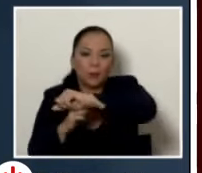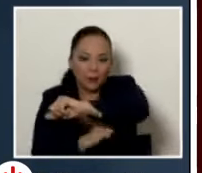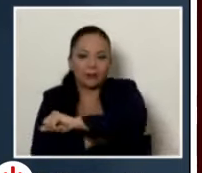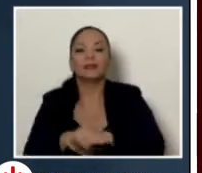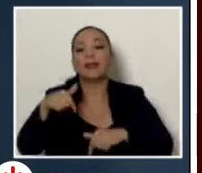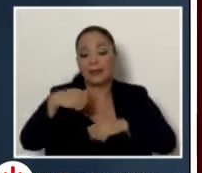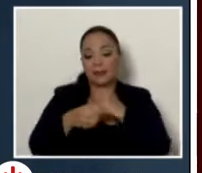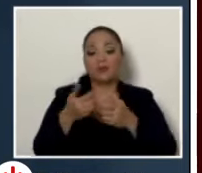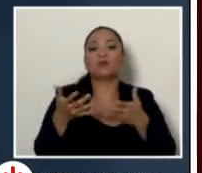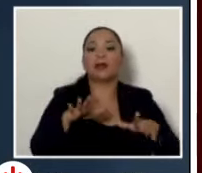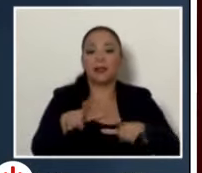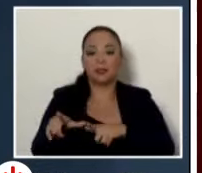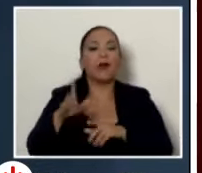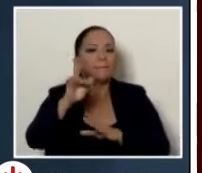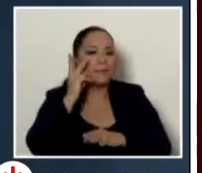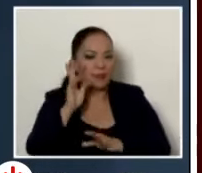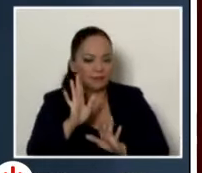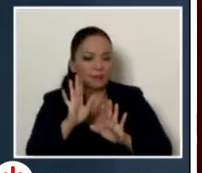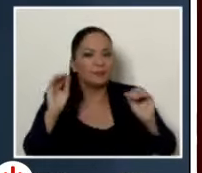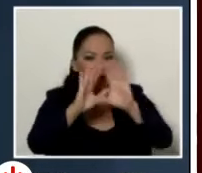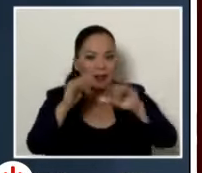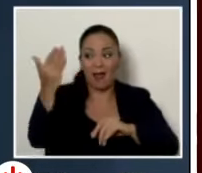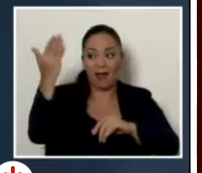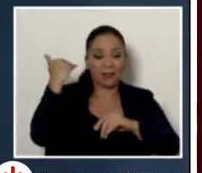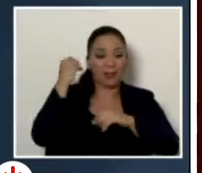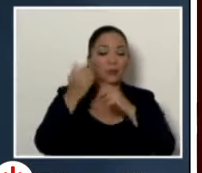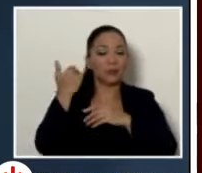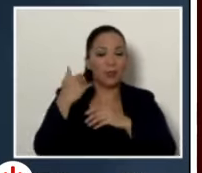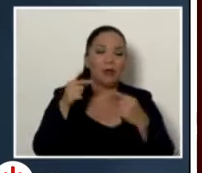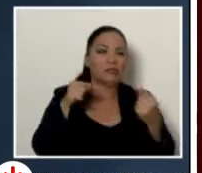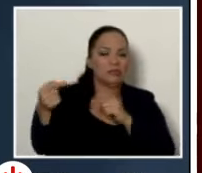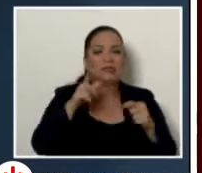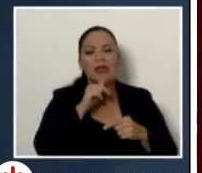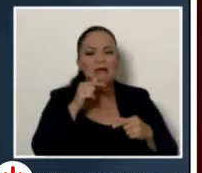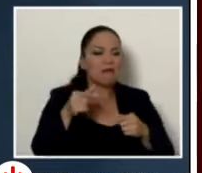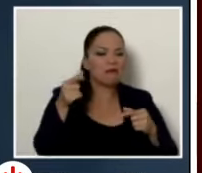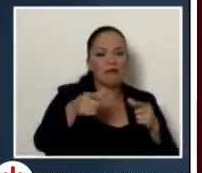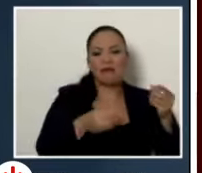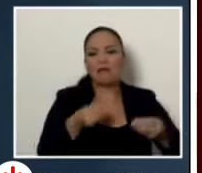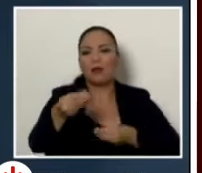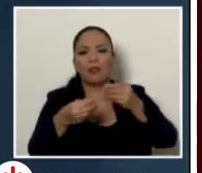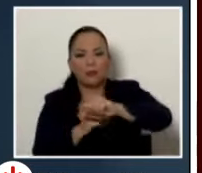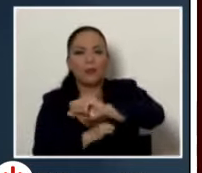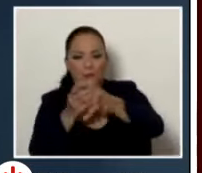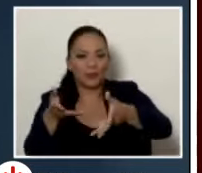presupuesto en aquel momento perdón para aclarar hubo una disputa ahí con quien lo iba a proveer y había que hacer unos reajustes y finalmente